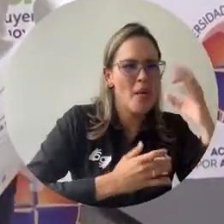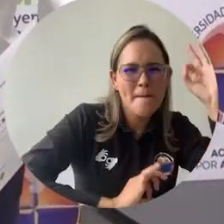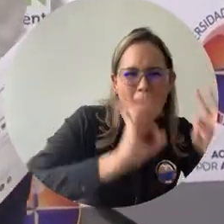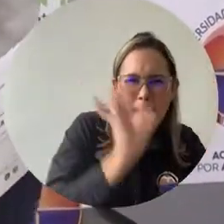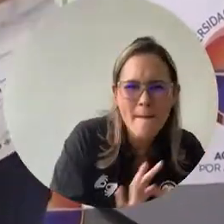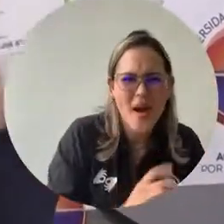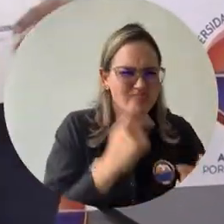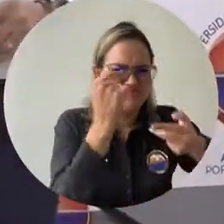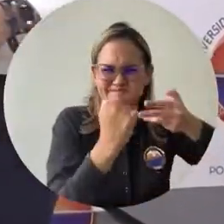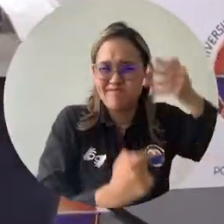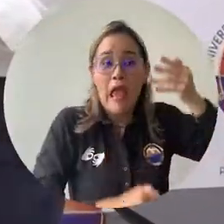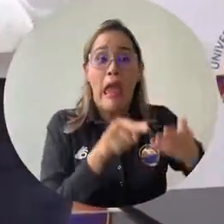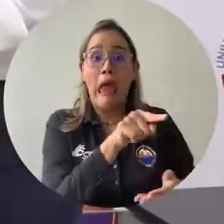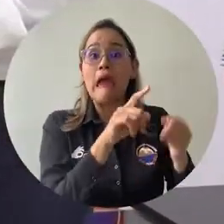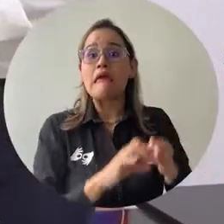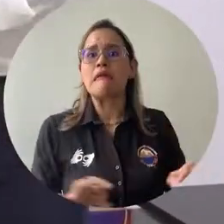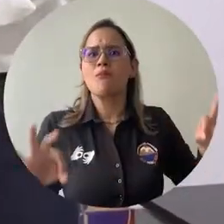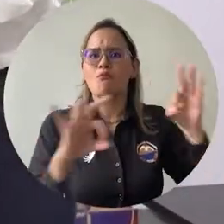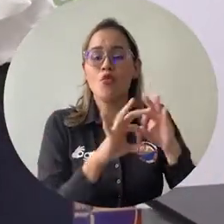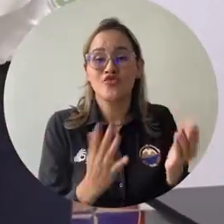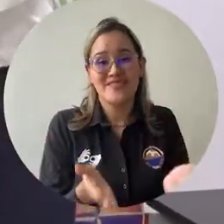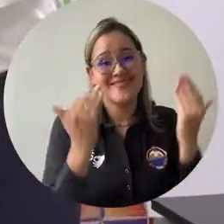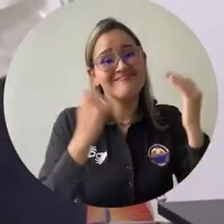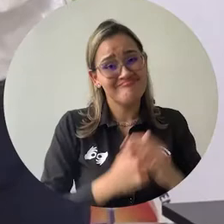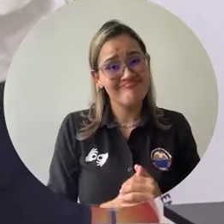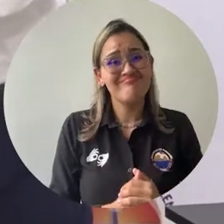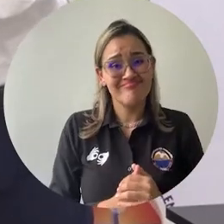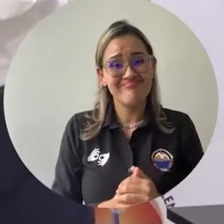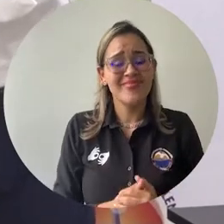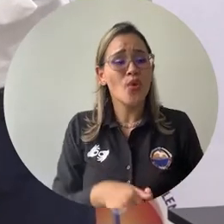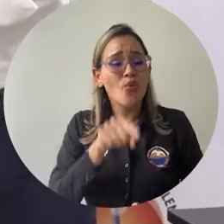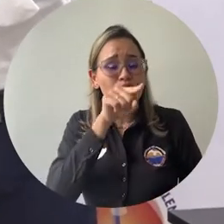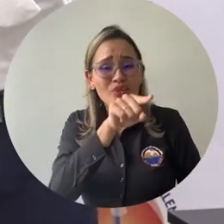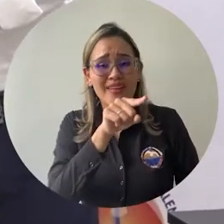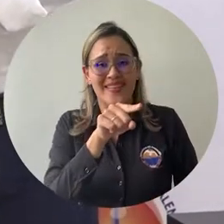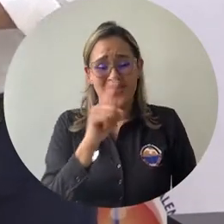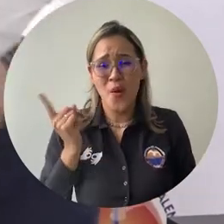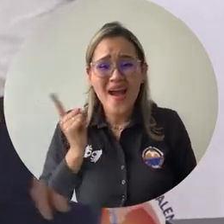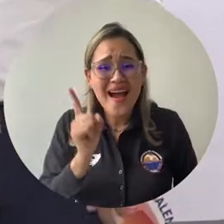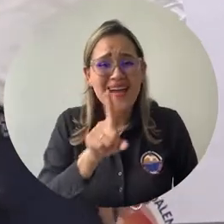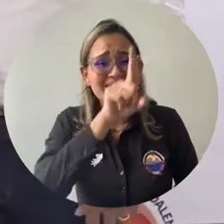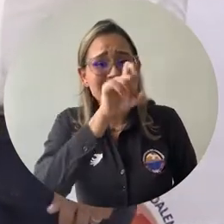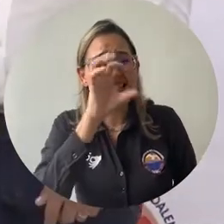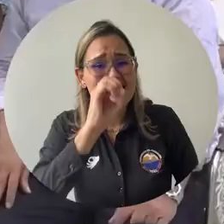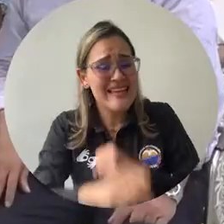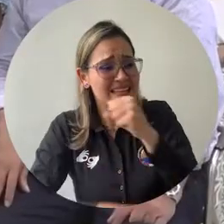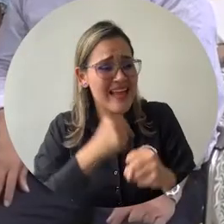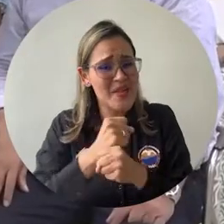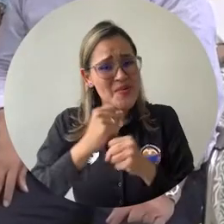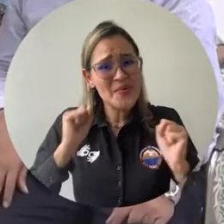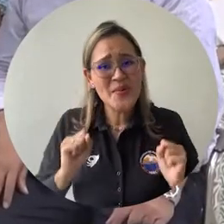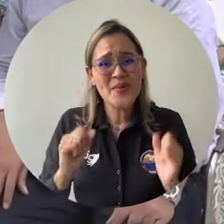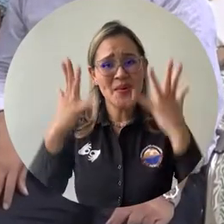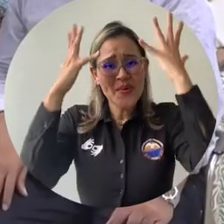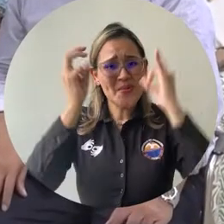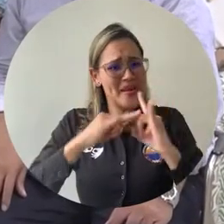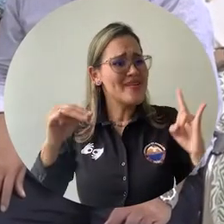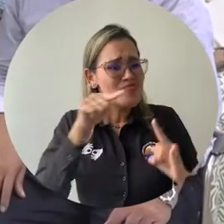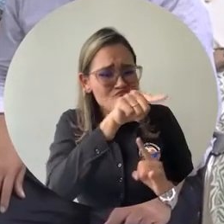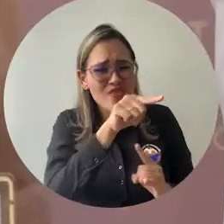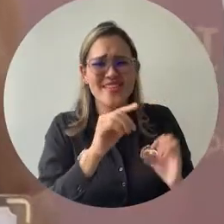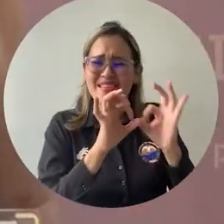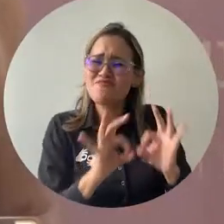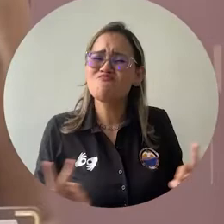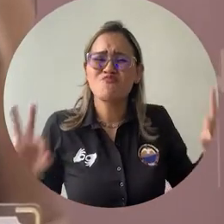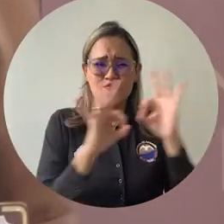posible. Ustedes son igualmente importantes en la historia de los 60 años, de historia de siembra y de frutos de esta universidad. En esta ocasión se entregó